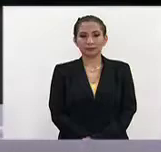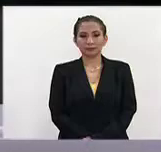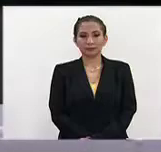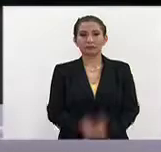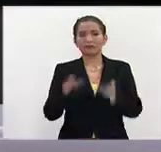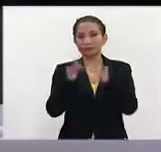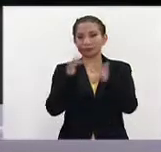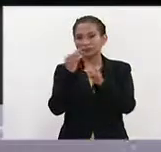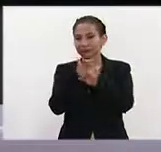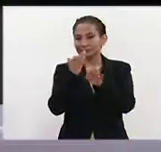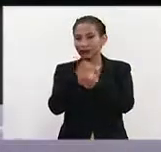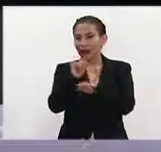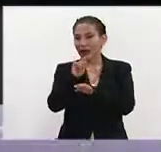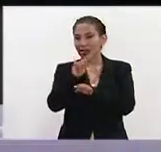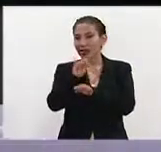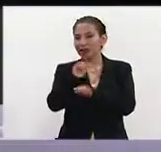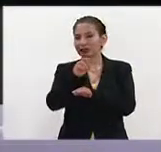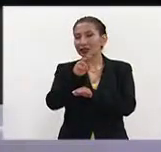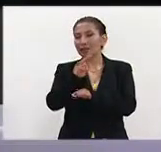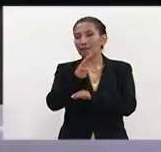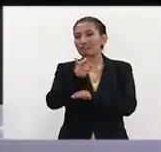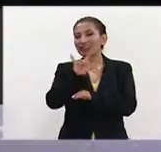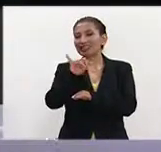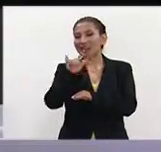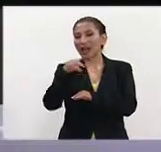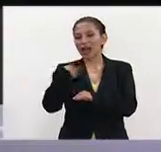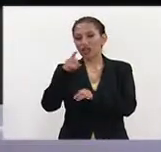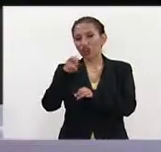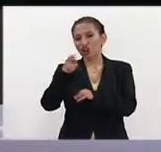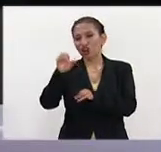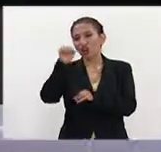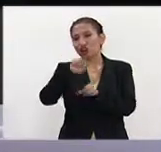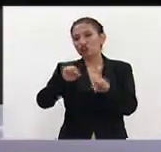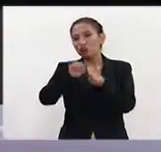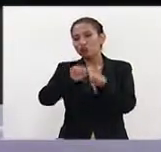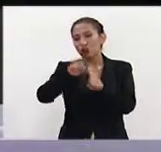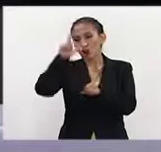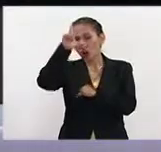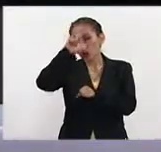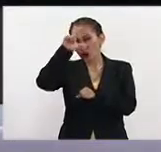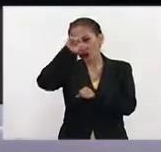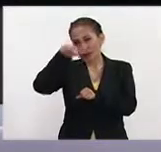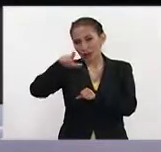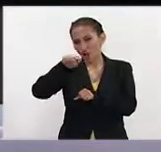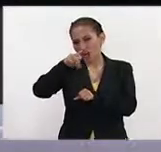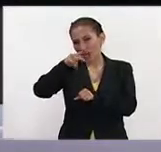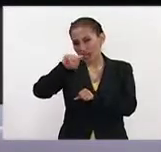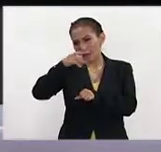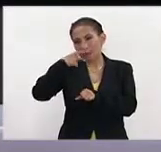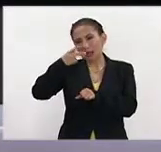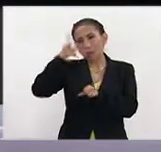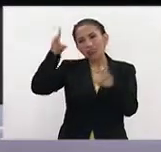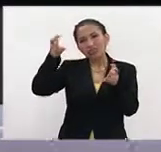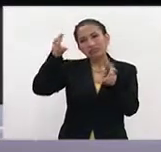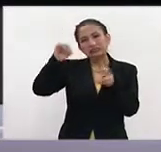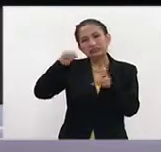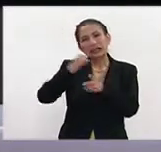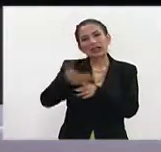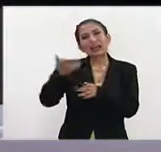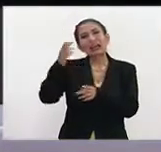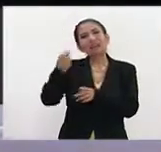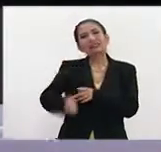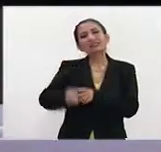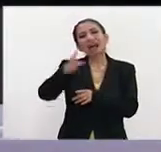Nos enlazamos con Andrés Villena, doctor en sociología y analista político, con quien vamos a hablar sobre la situación que está viviendo